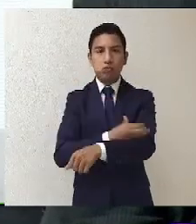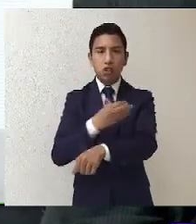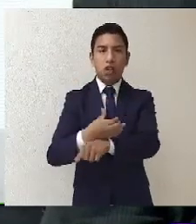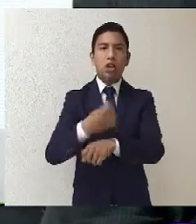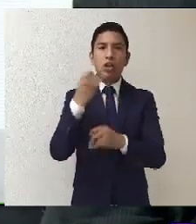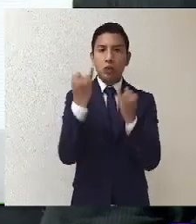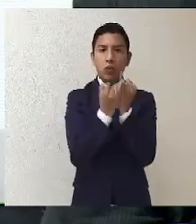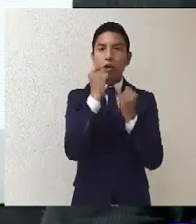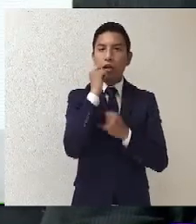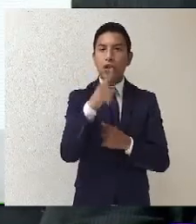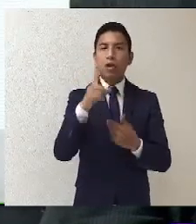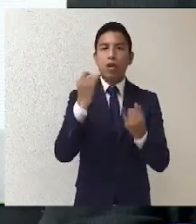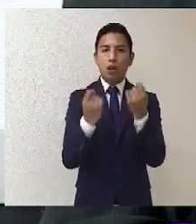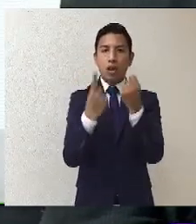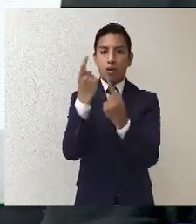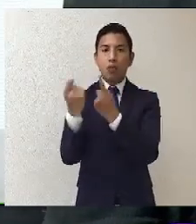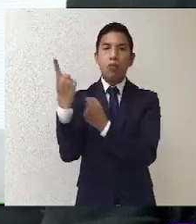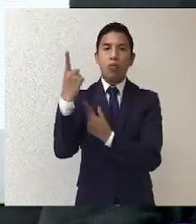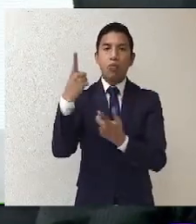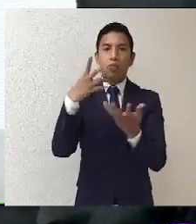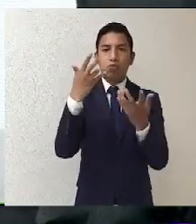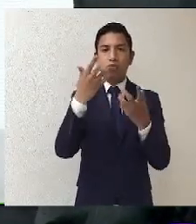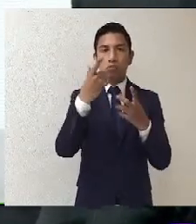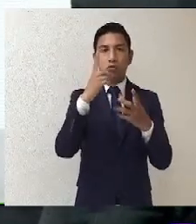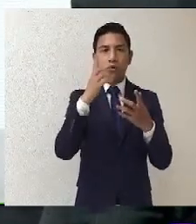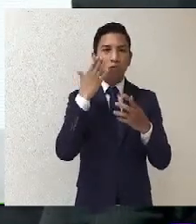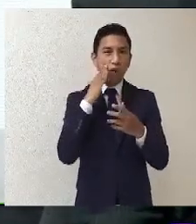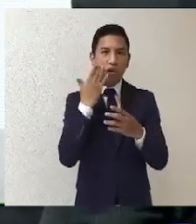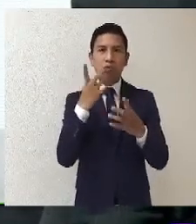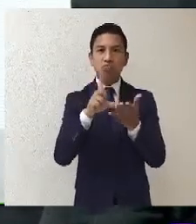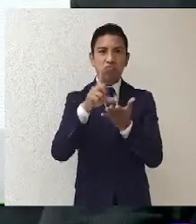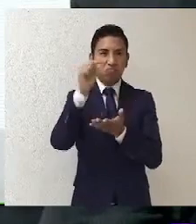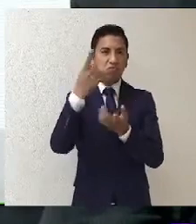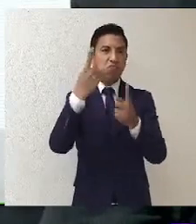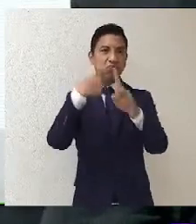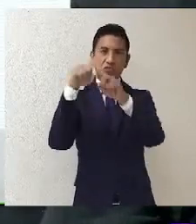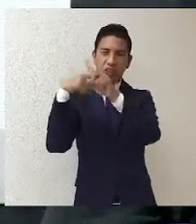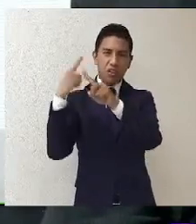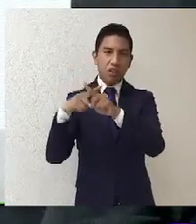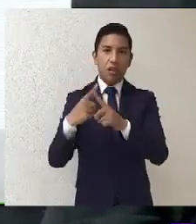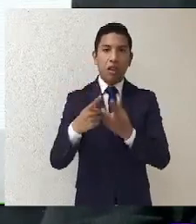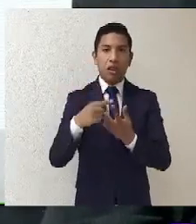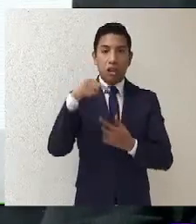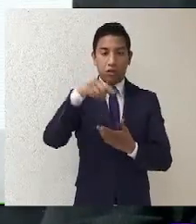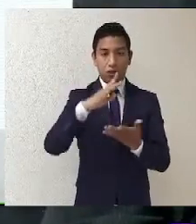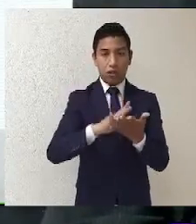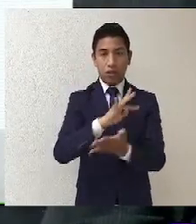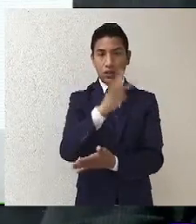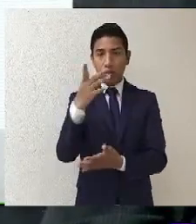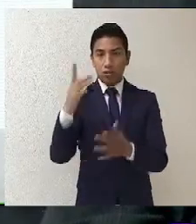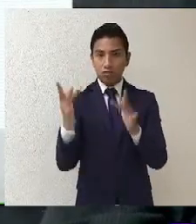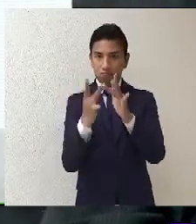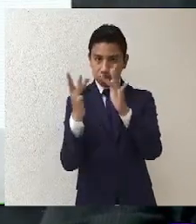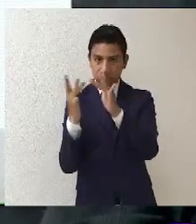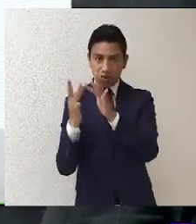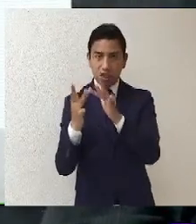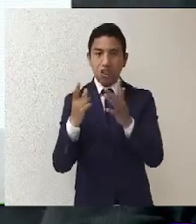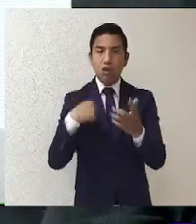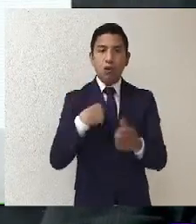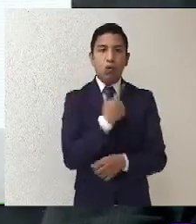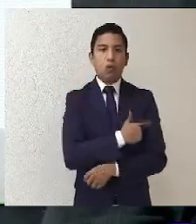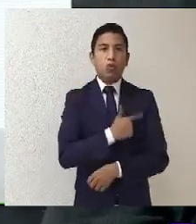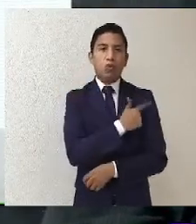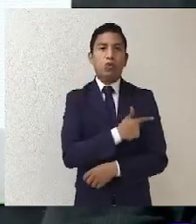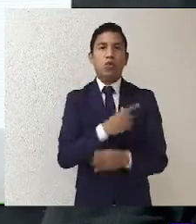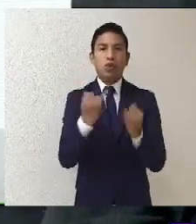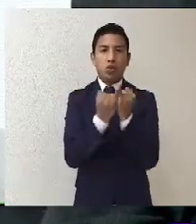quienes están por las redes sociales, tanto de la universidad como del Tribunal Electoral. Es también un gusto compartir